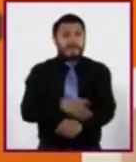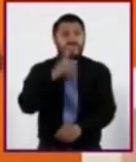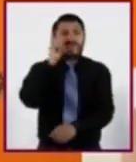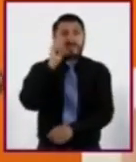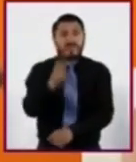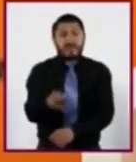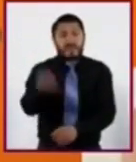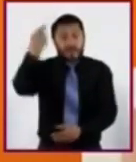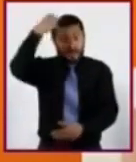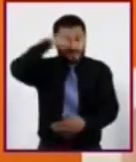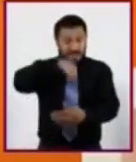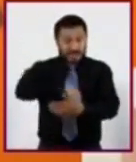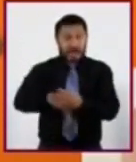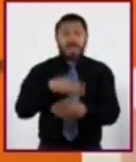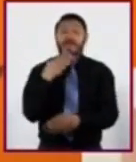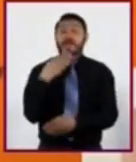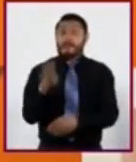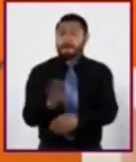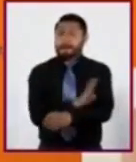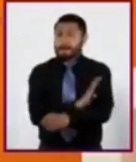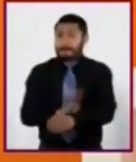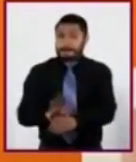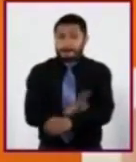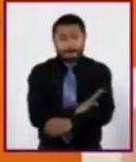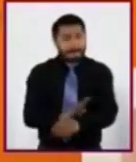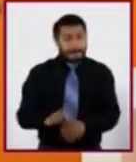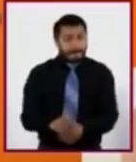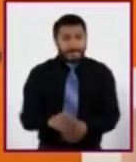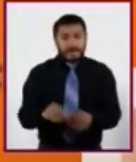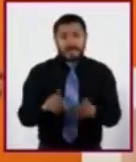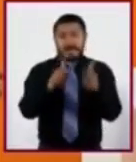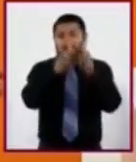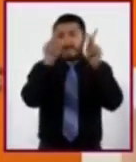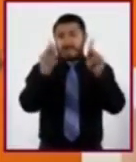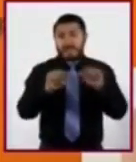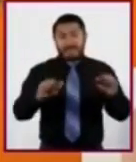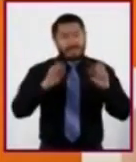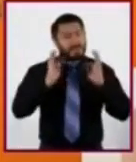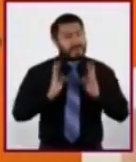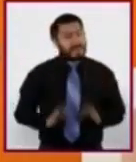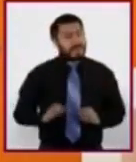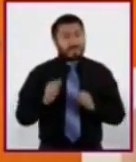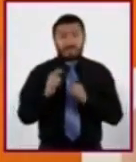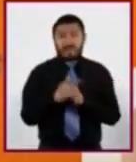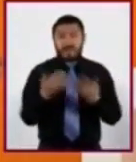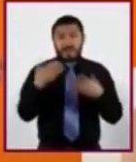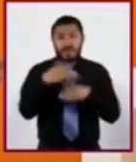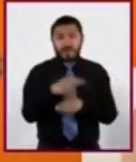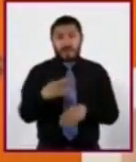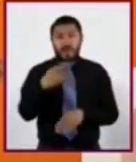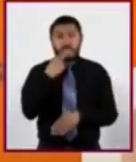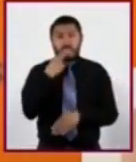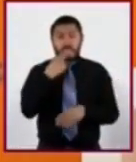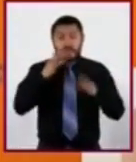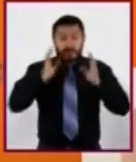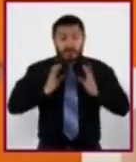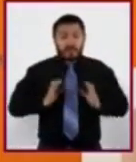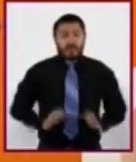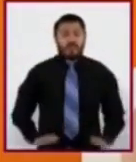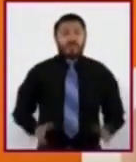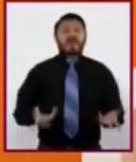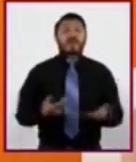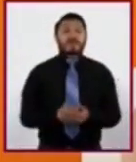estar bien, en armonía o con cierta tranquilidad en el funcionamiento fisiológico de su cuerpo,